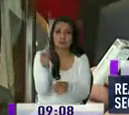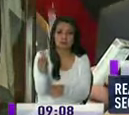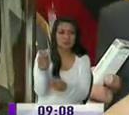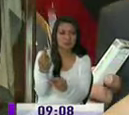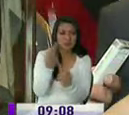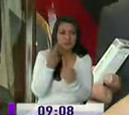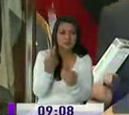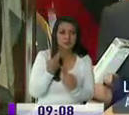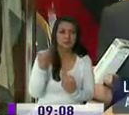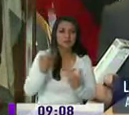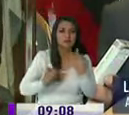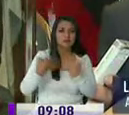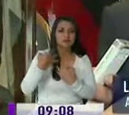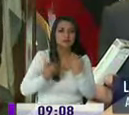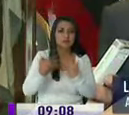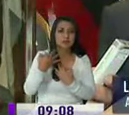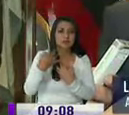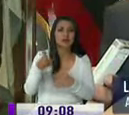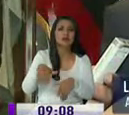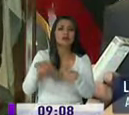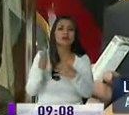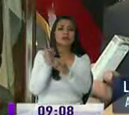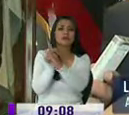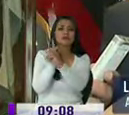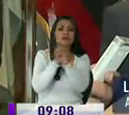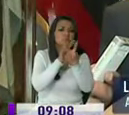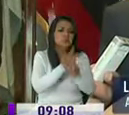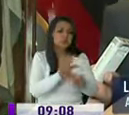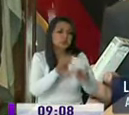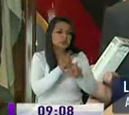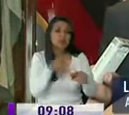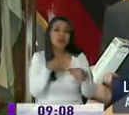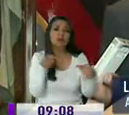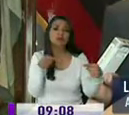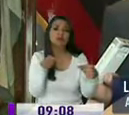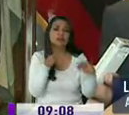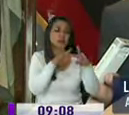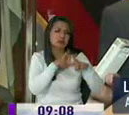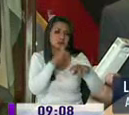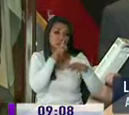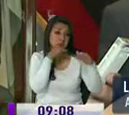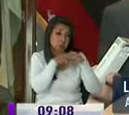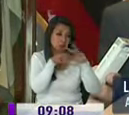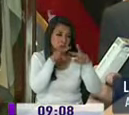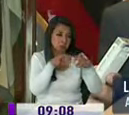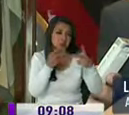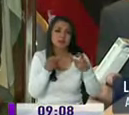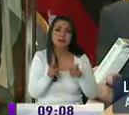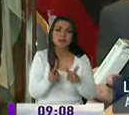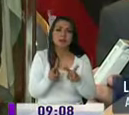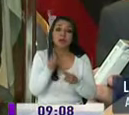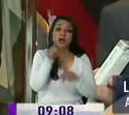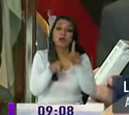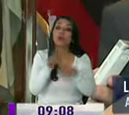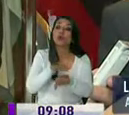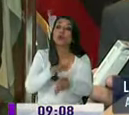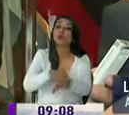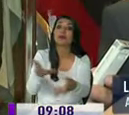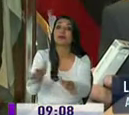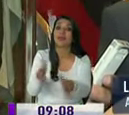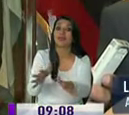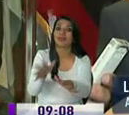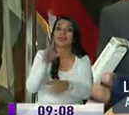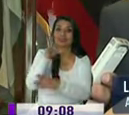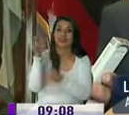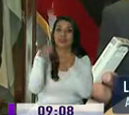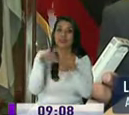utilizada como una entidad de espionaje a la oposición y en último término también para fabricar culpables el 30